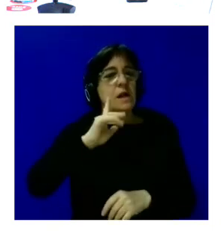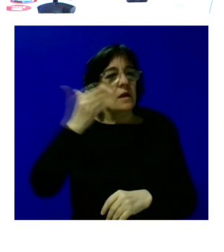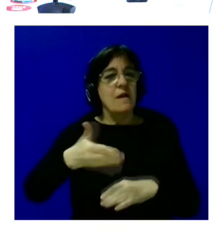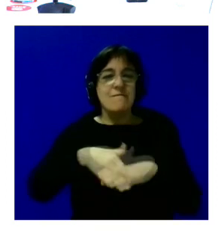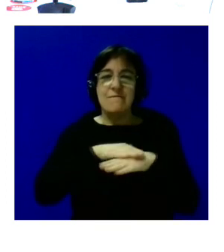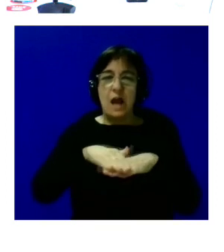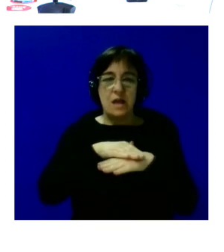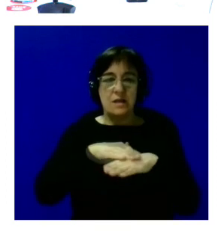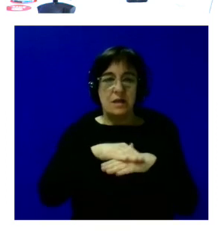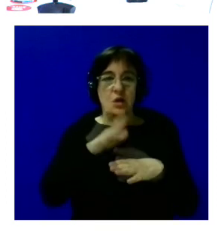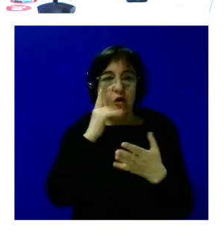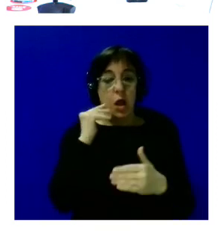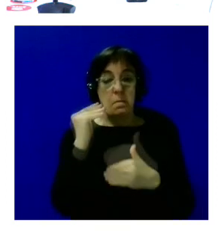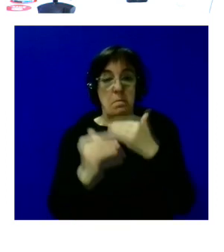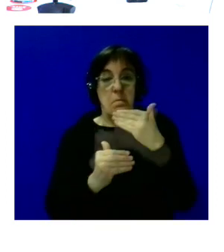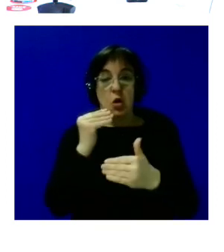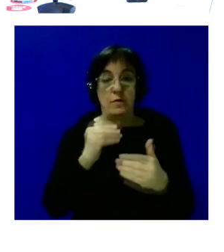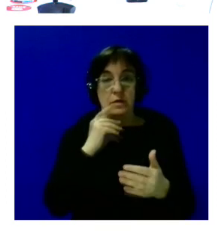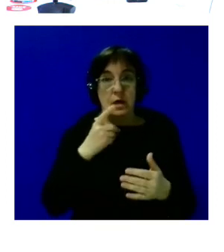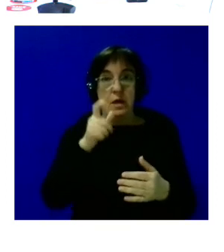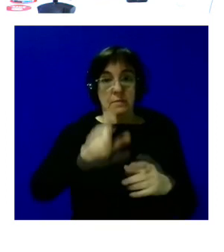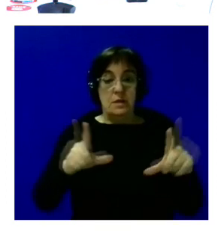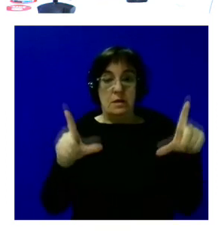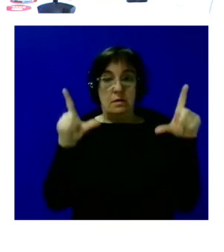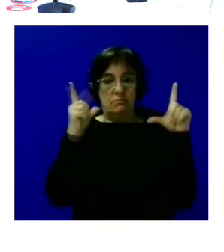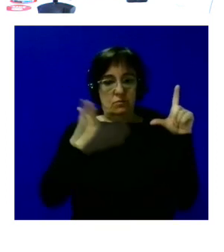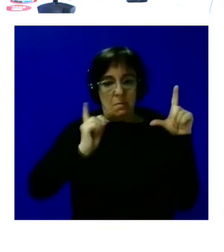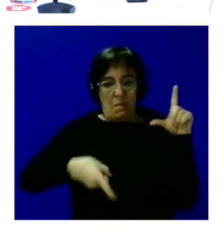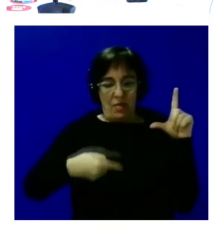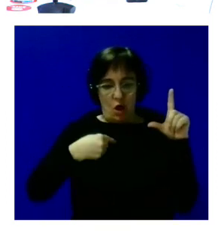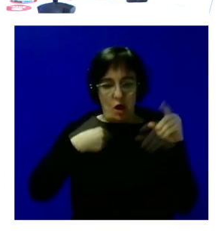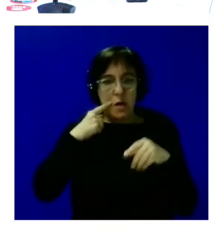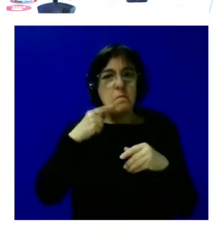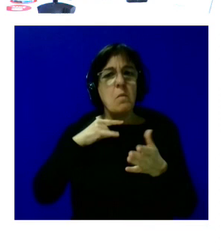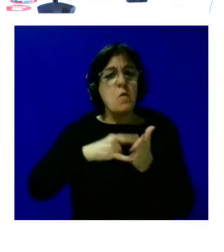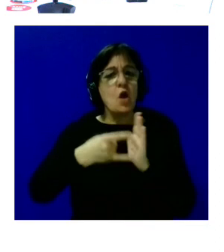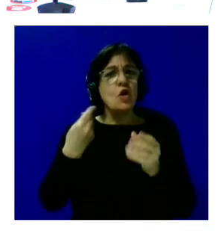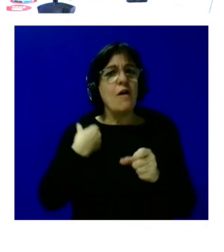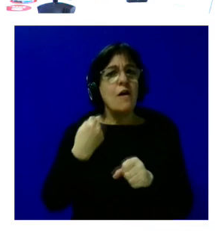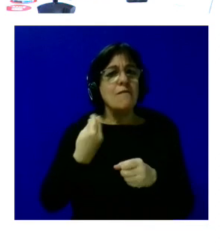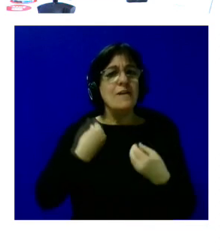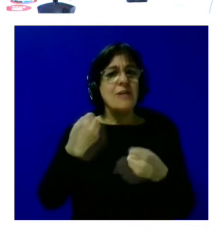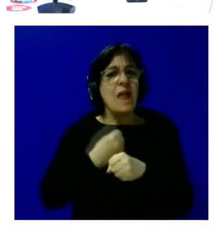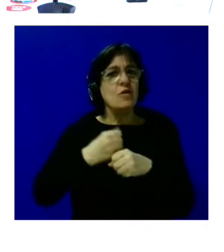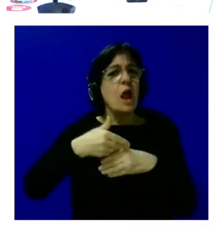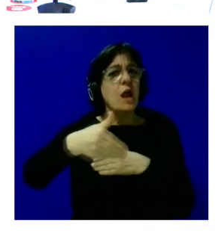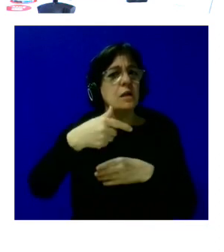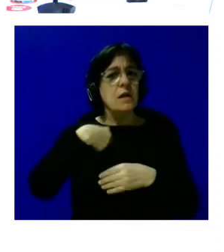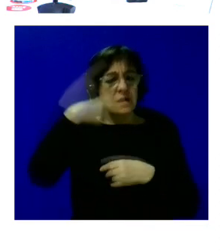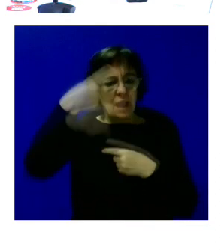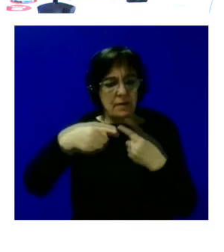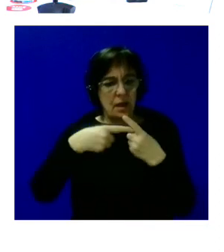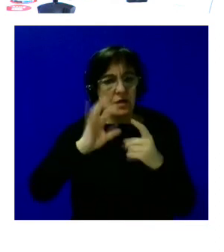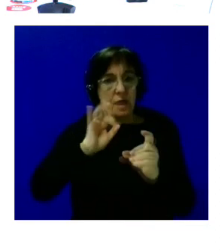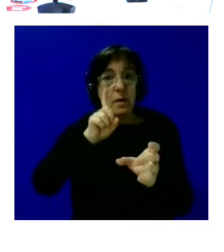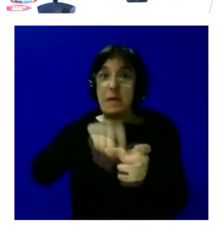que si en este proceso la persona es protagonista y guionista de cuál va a ser su proyecto de vida laboral pues tiene que saber que va a